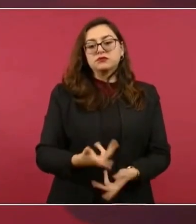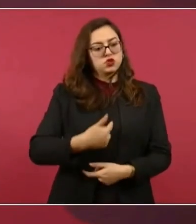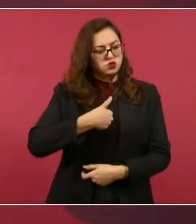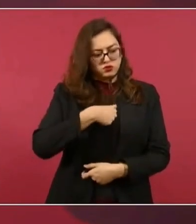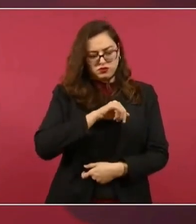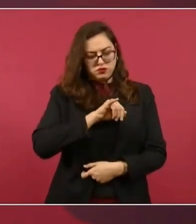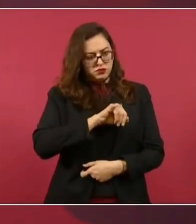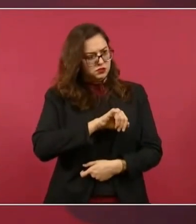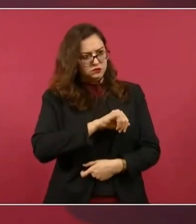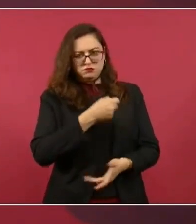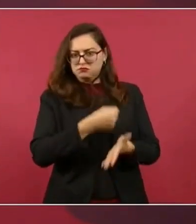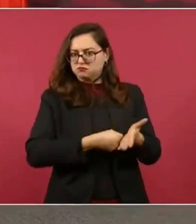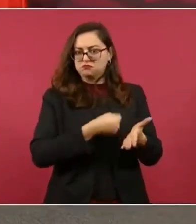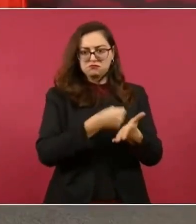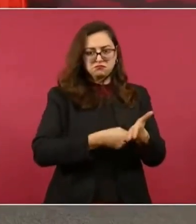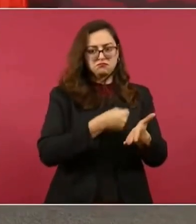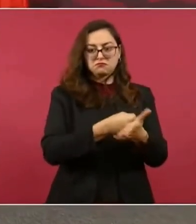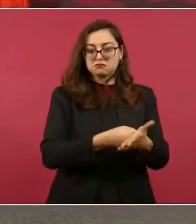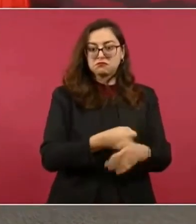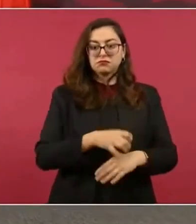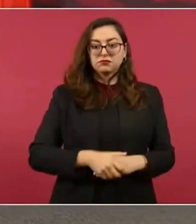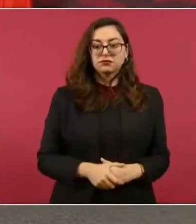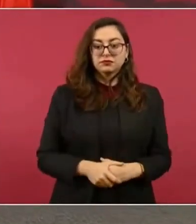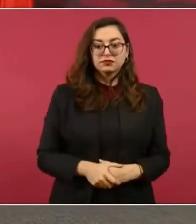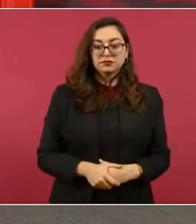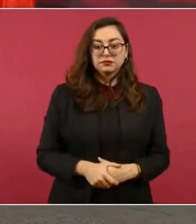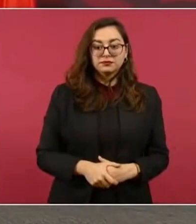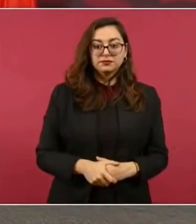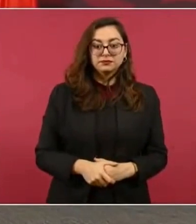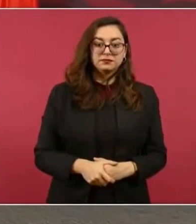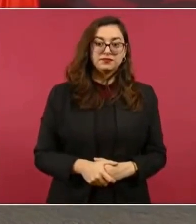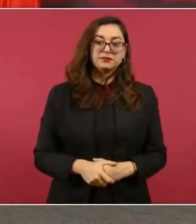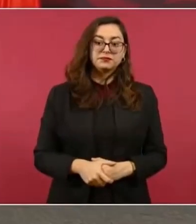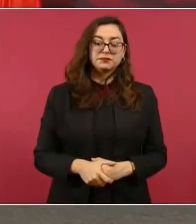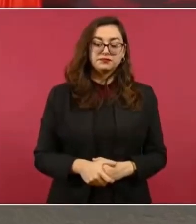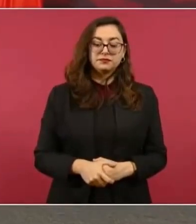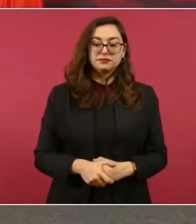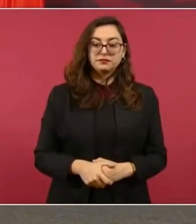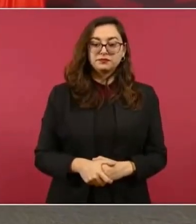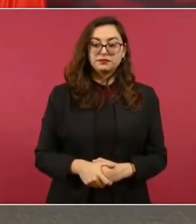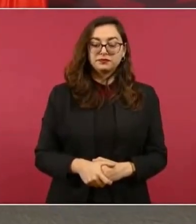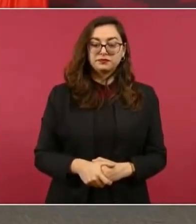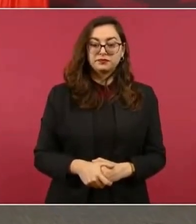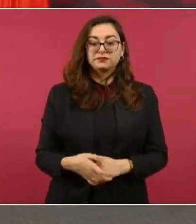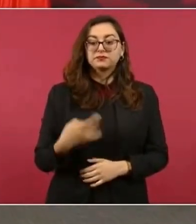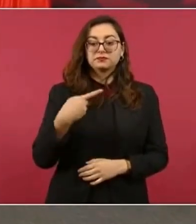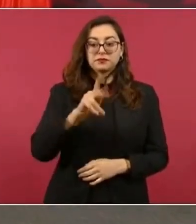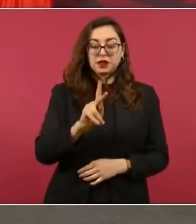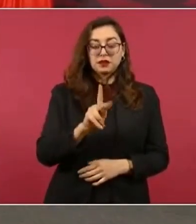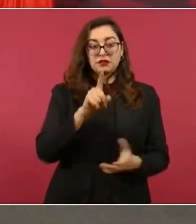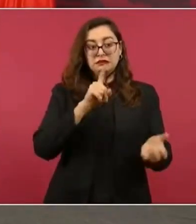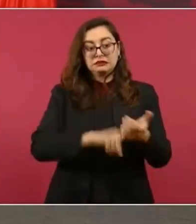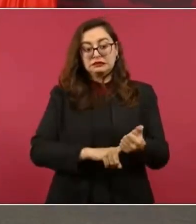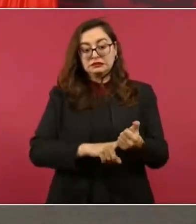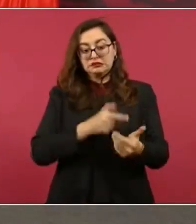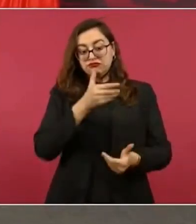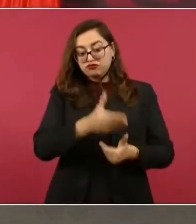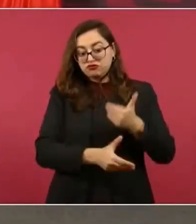pero debemos de respetar